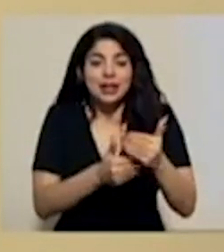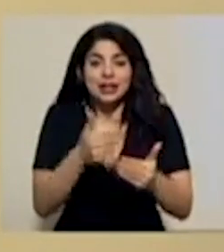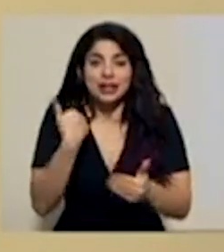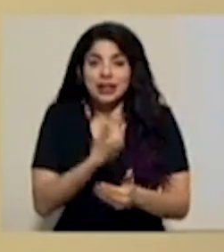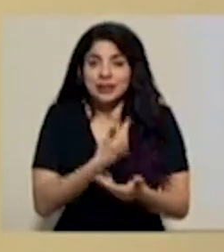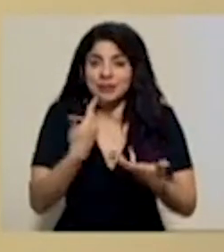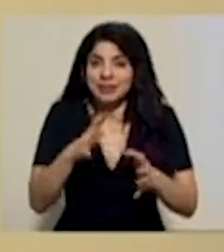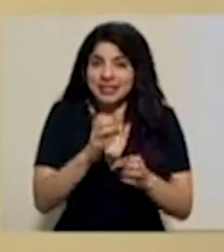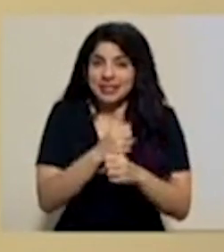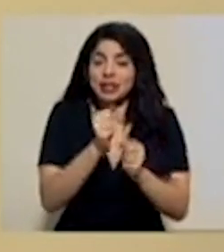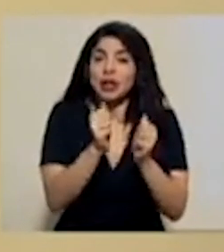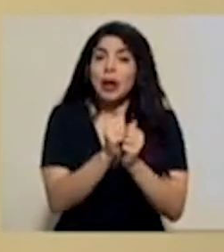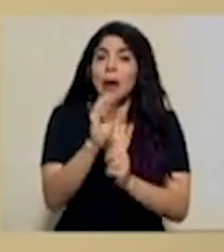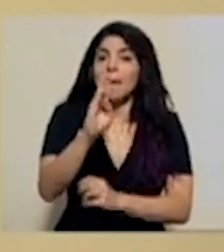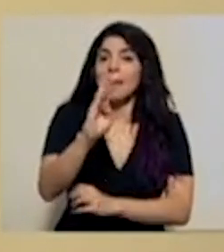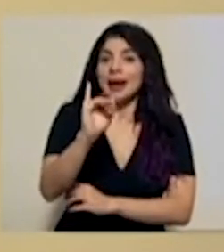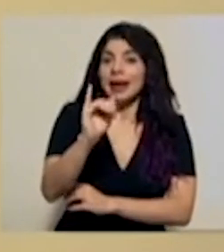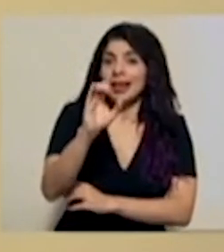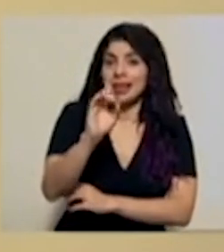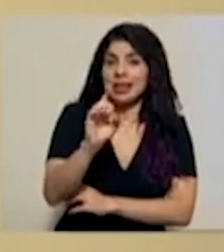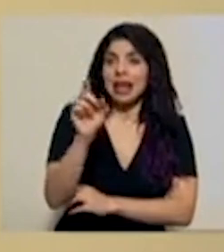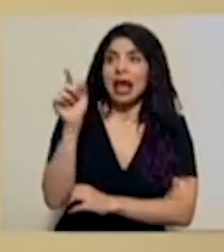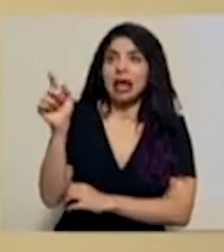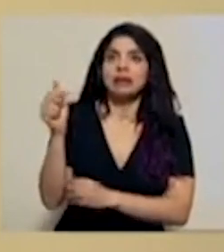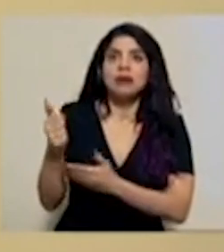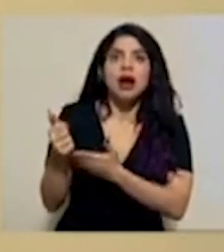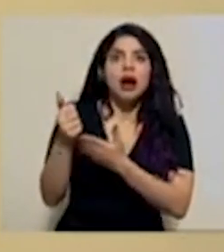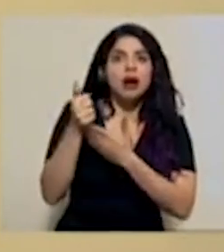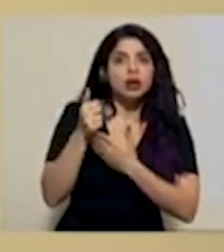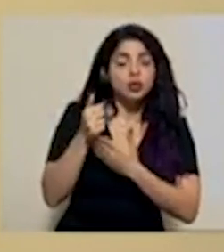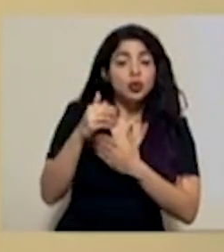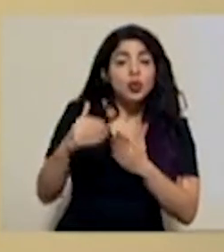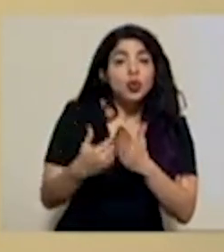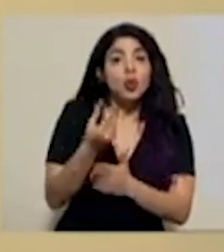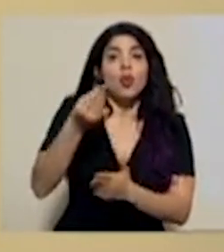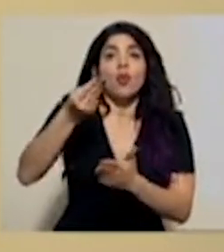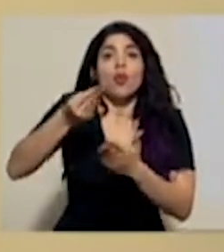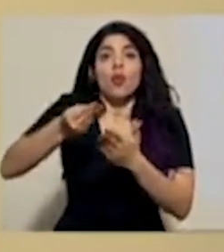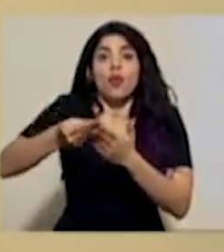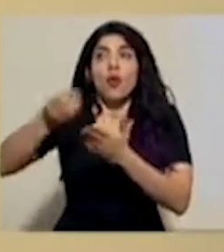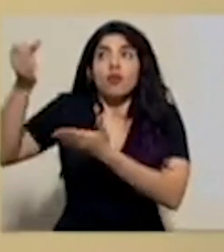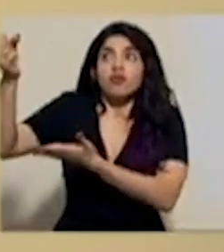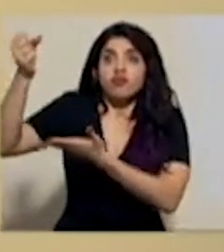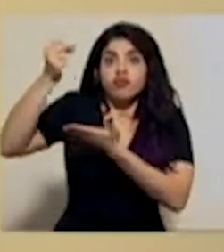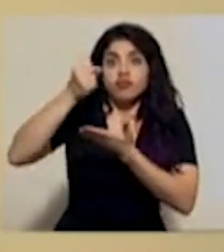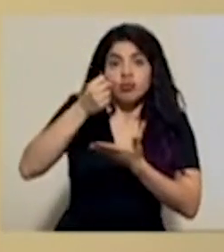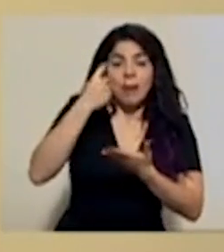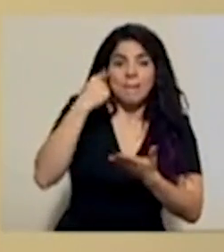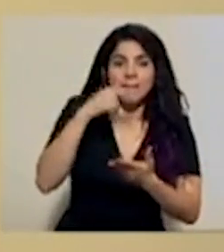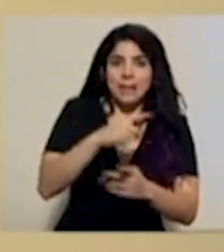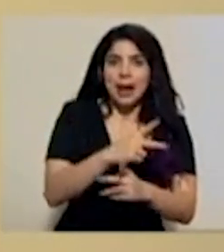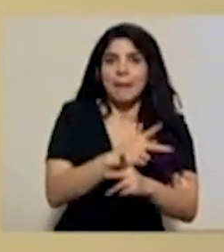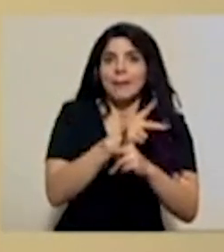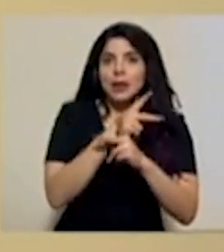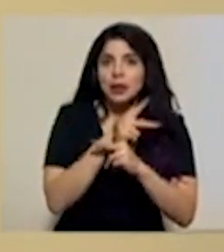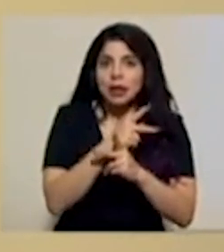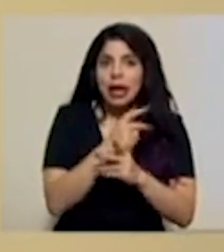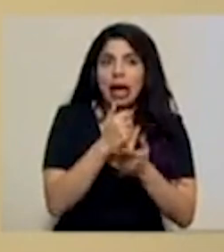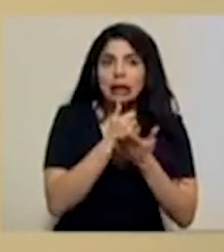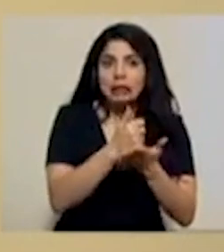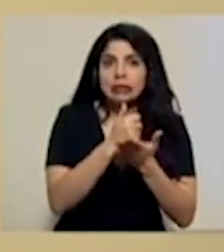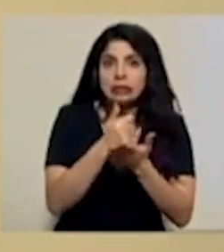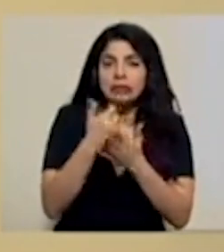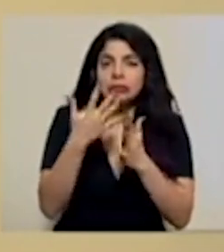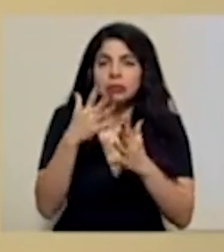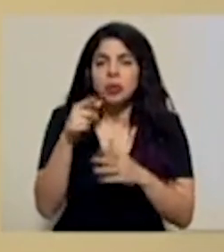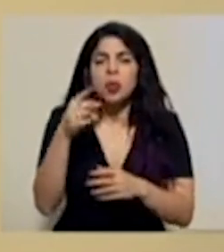desarrollado con el BID, que permitiría no solo dirigir nuevos recursos para proteger con el propósito de alcanzar a unas